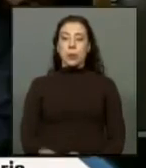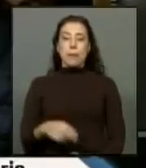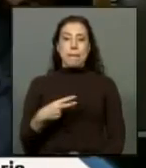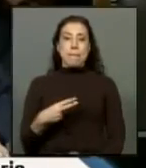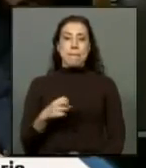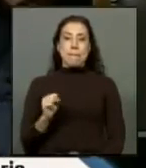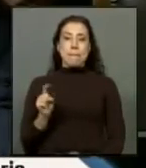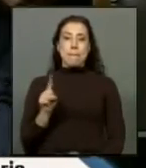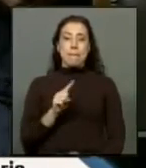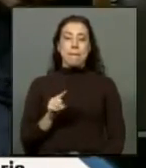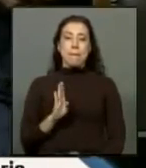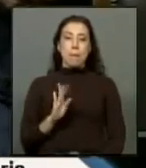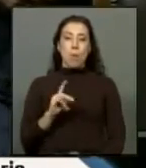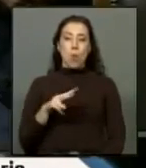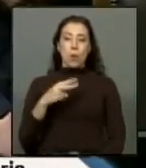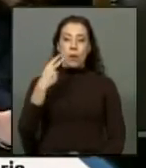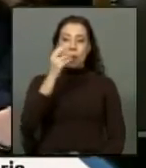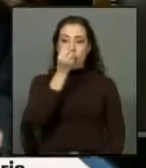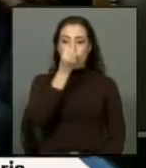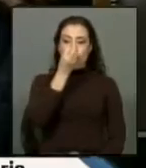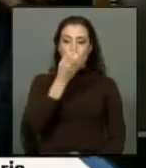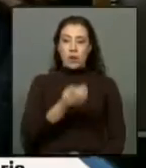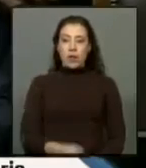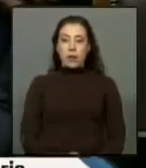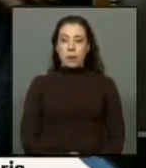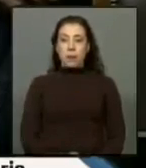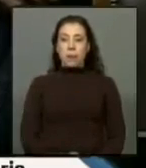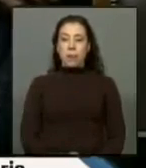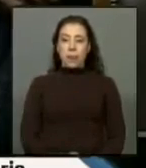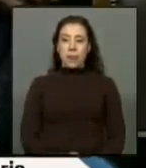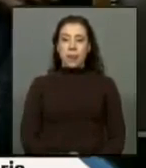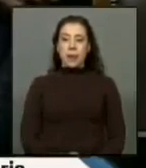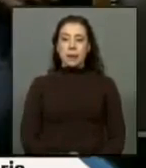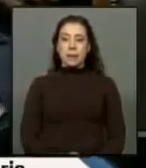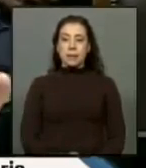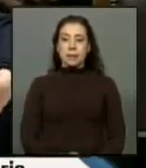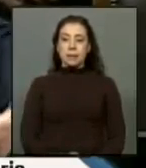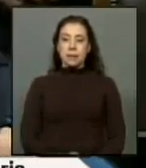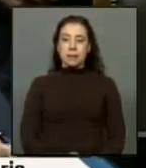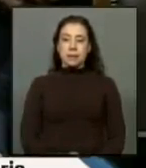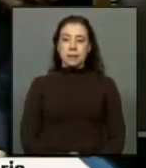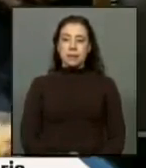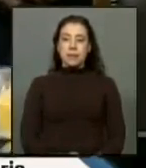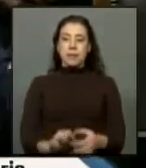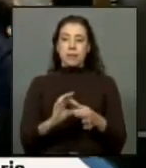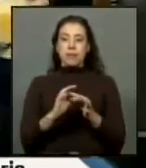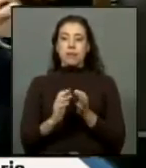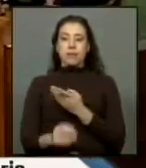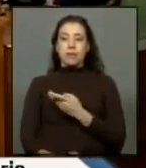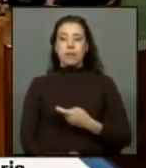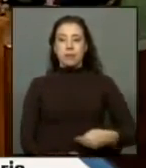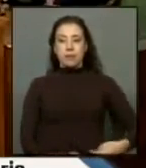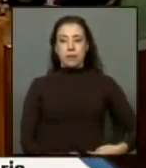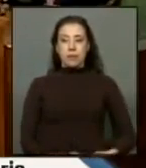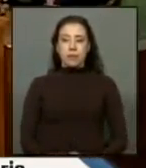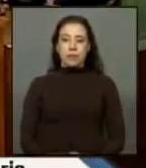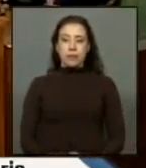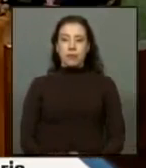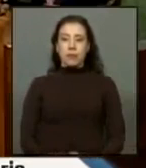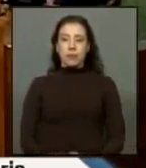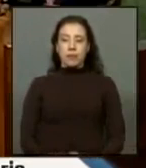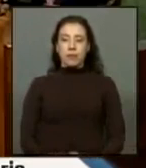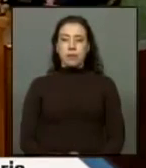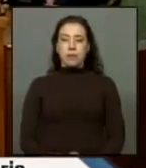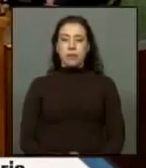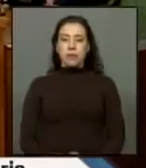Asbún de la Florida mirando hacia la Araucanía tiene la palabra gracias presidente la verdad